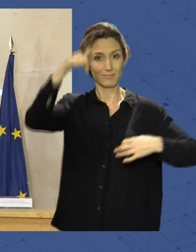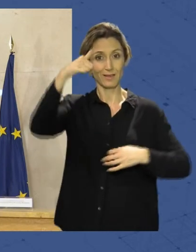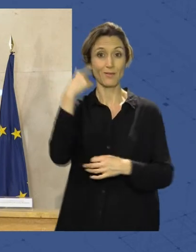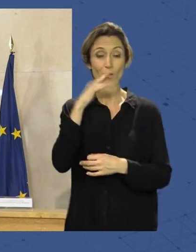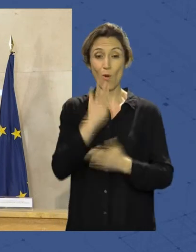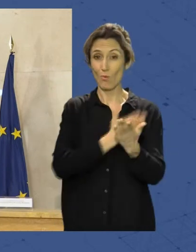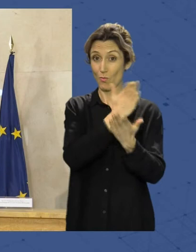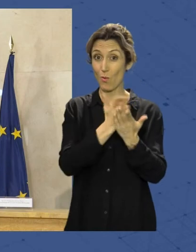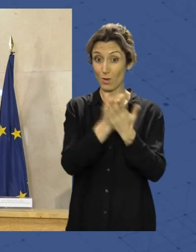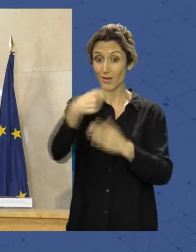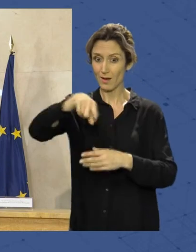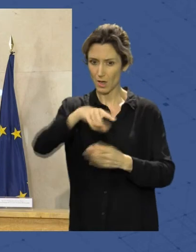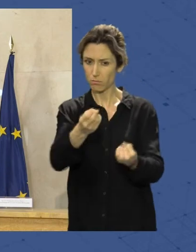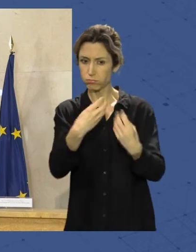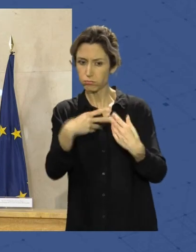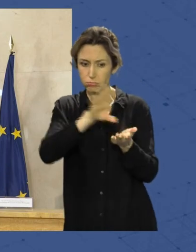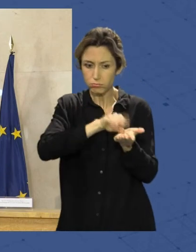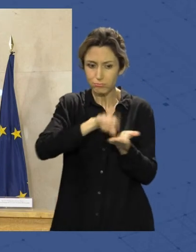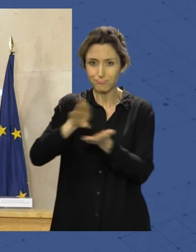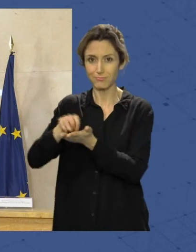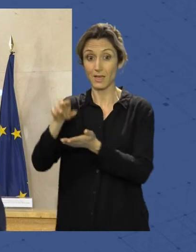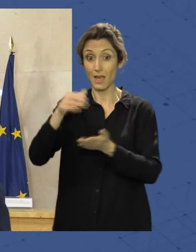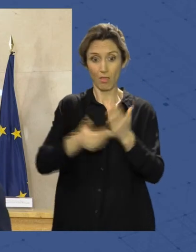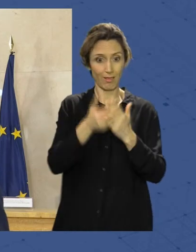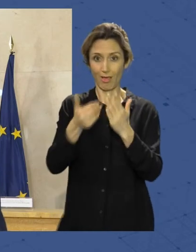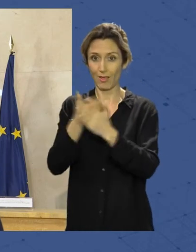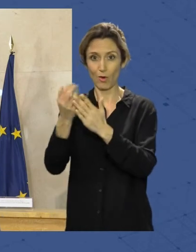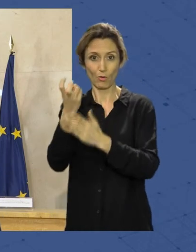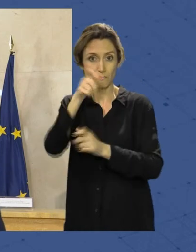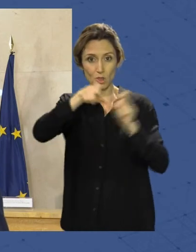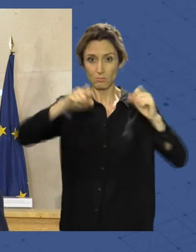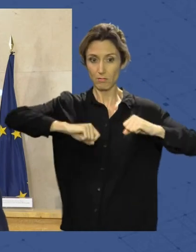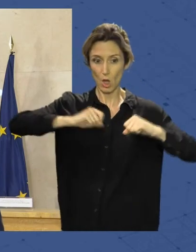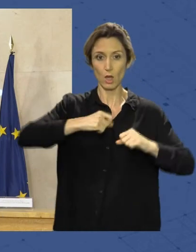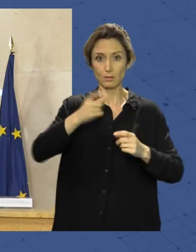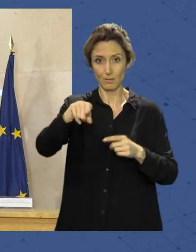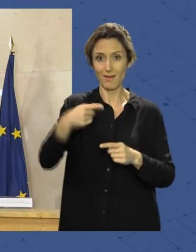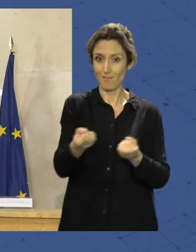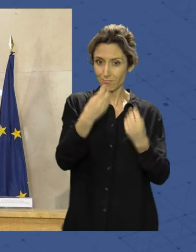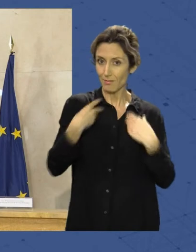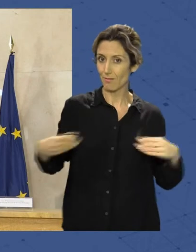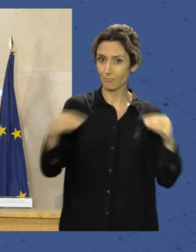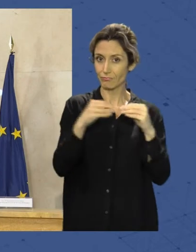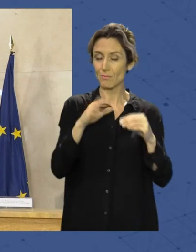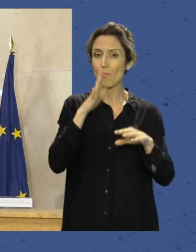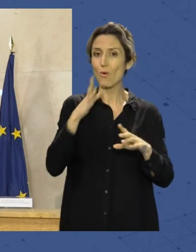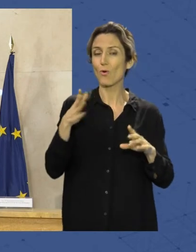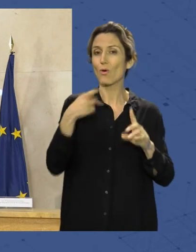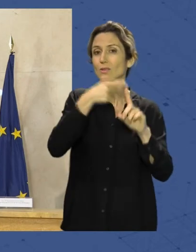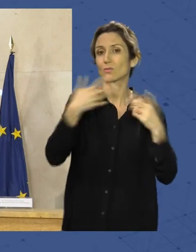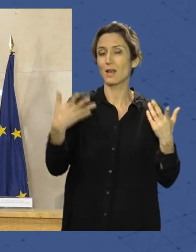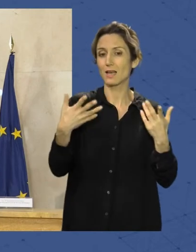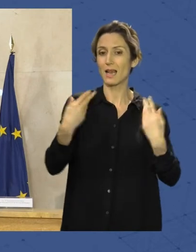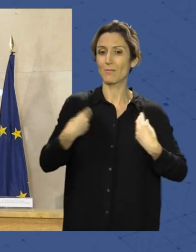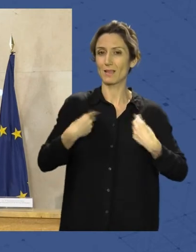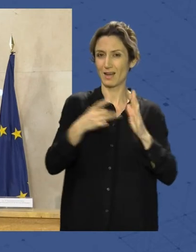propuestas que nos han hecho son propuestas que nos repiten día a día los vecinos en los diferentes barrios y que tienen que ver con la mejora de la calidad de vida en Almería, con que